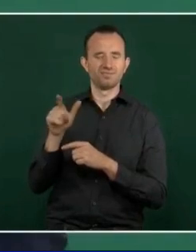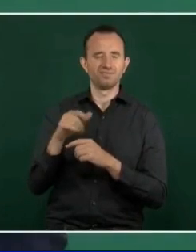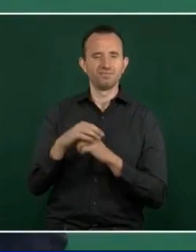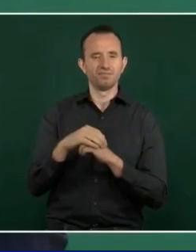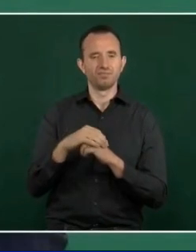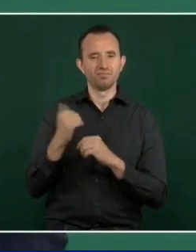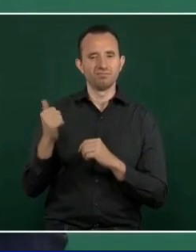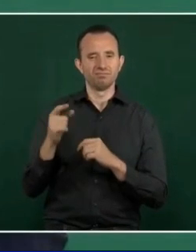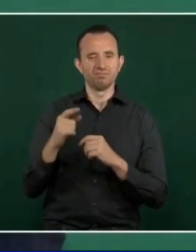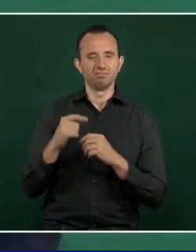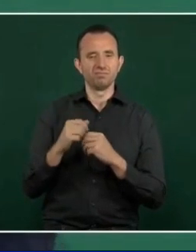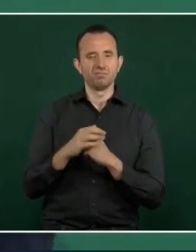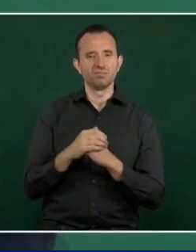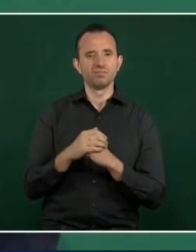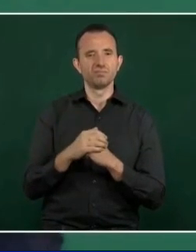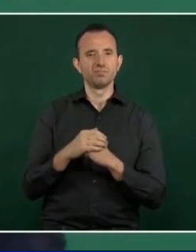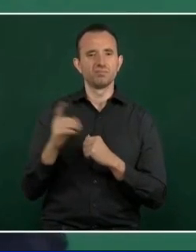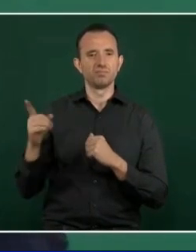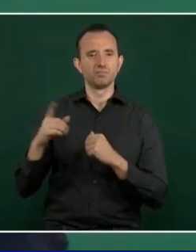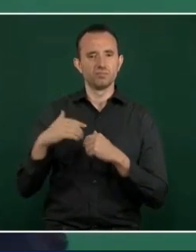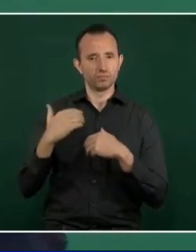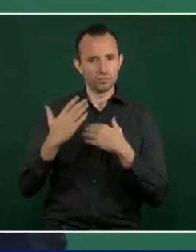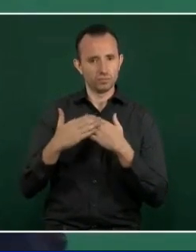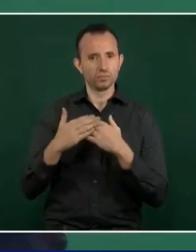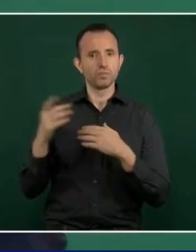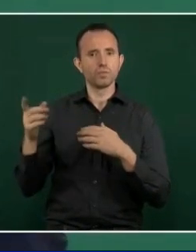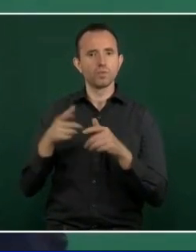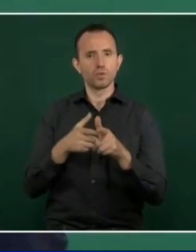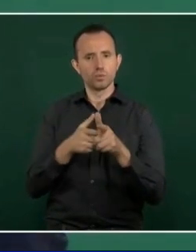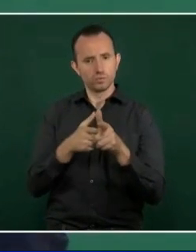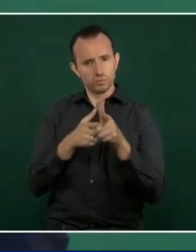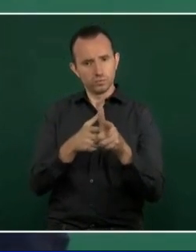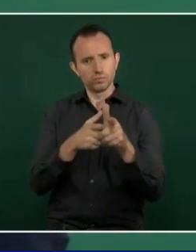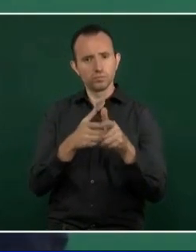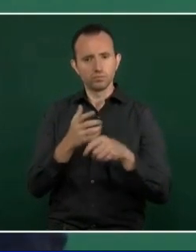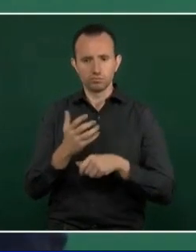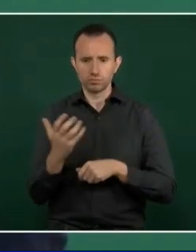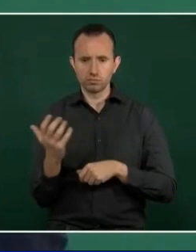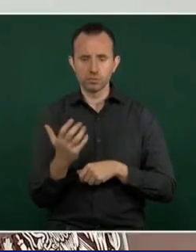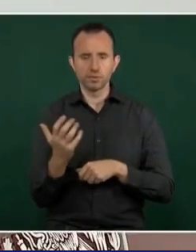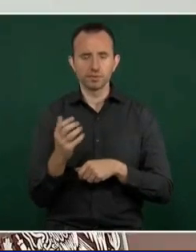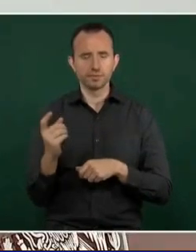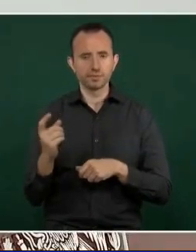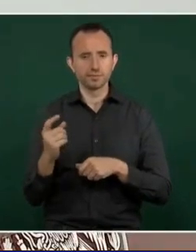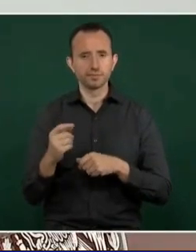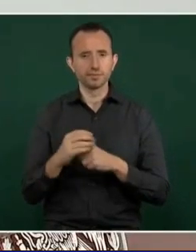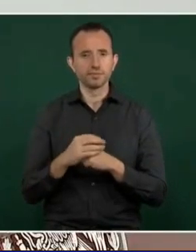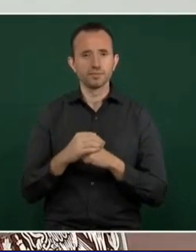a seguir actuando, está procediendo